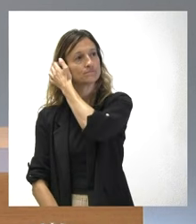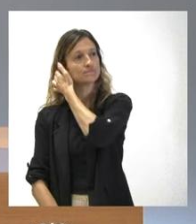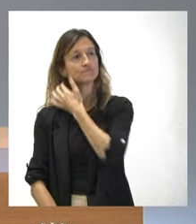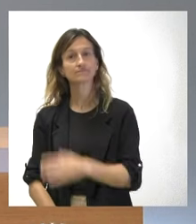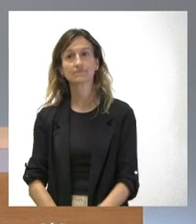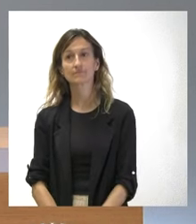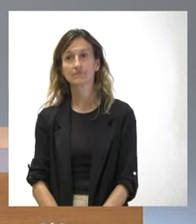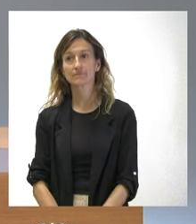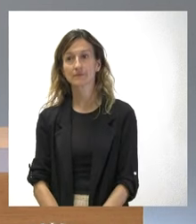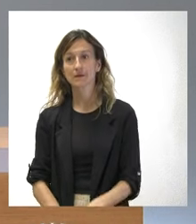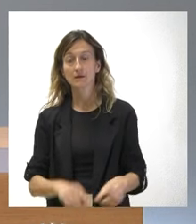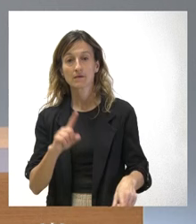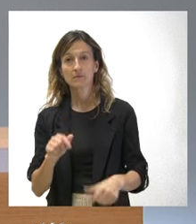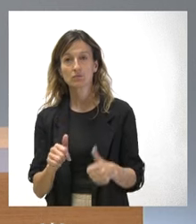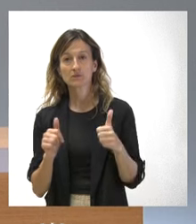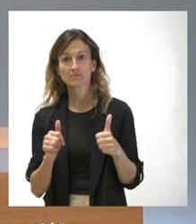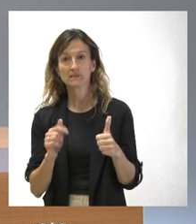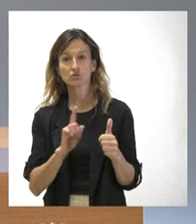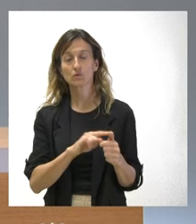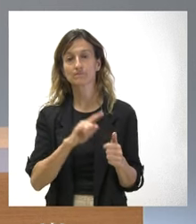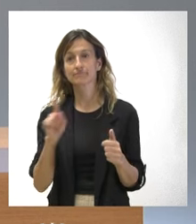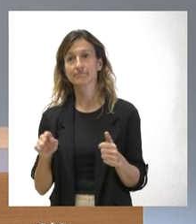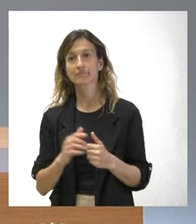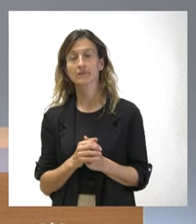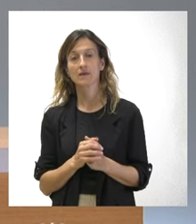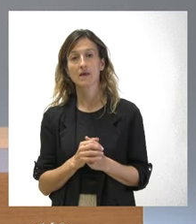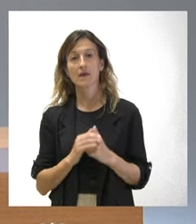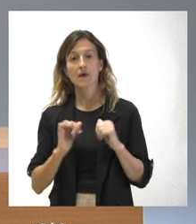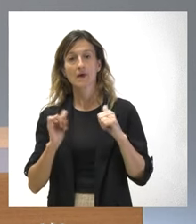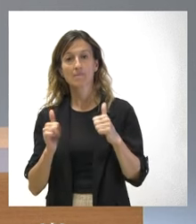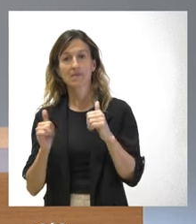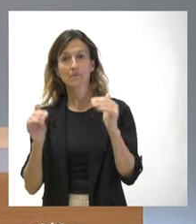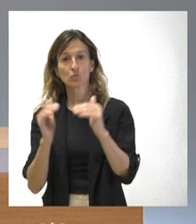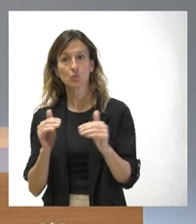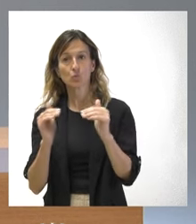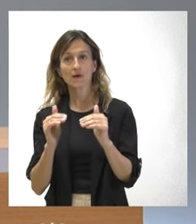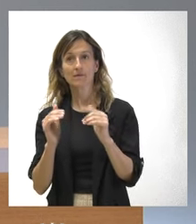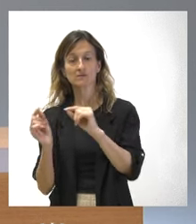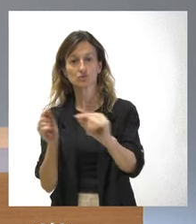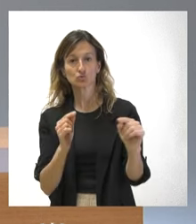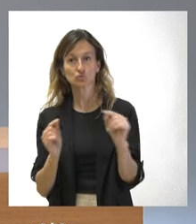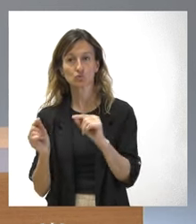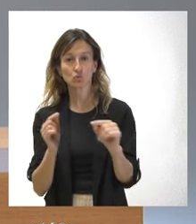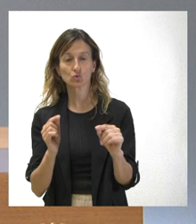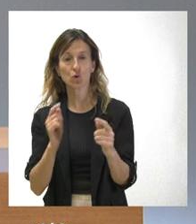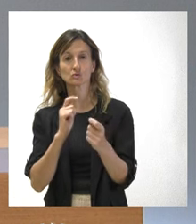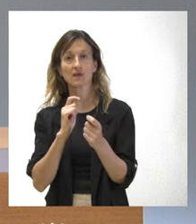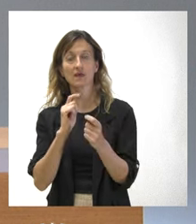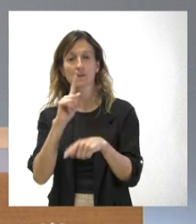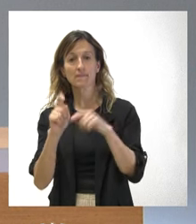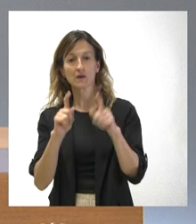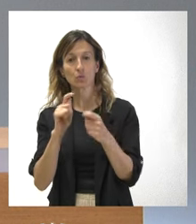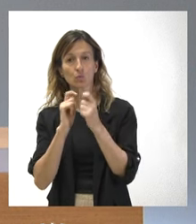¿Hay más preguntas? Si no es así, vamos a abrir como cada jueves el turno de preguntas de los